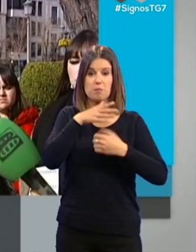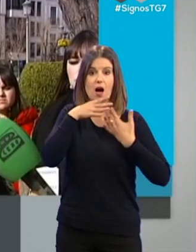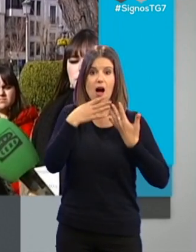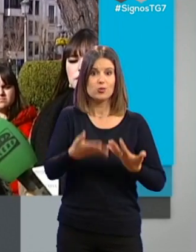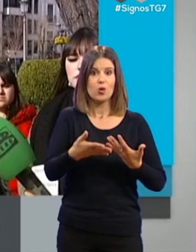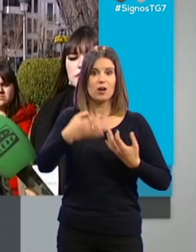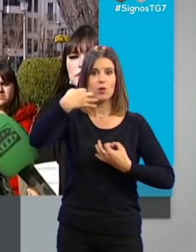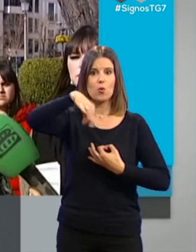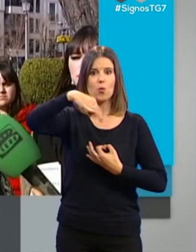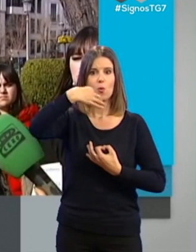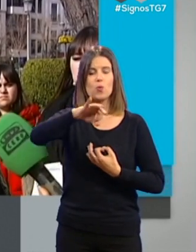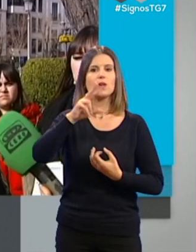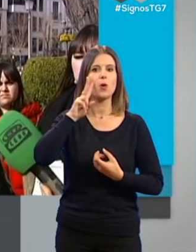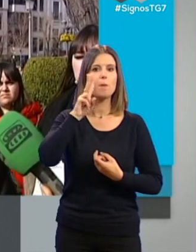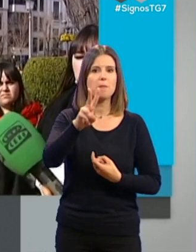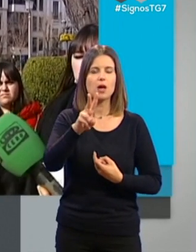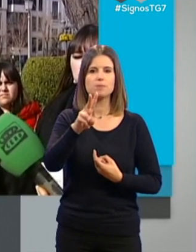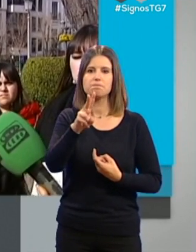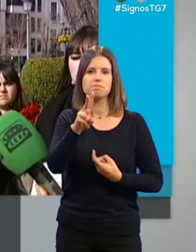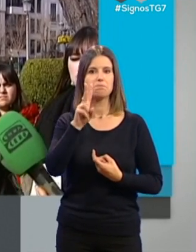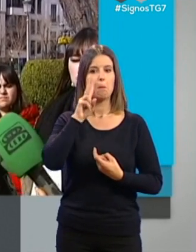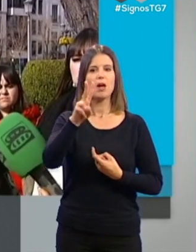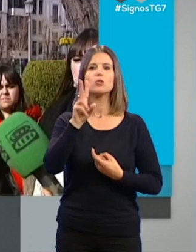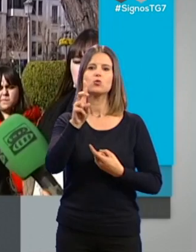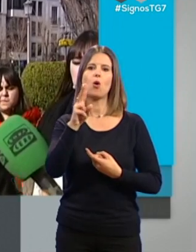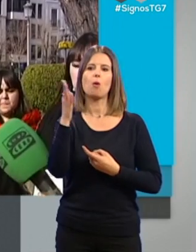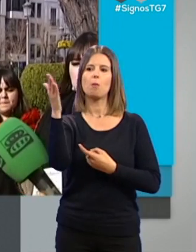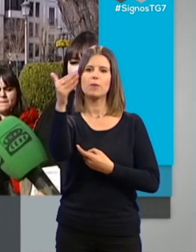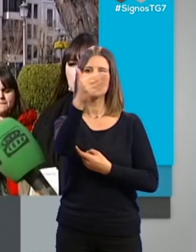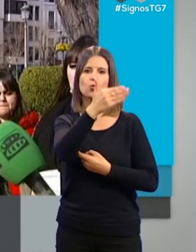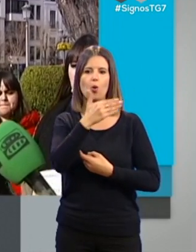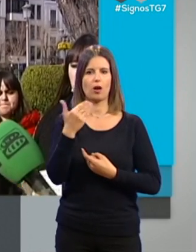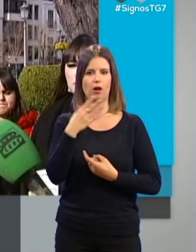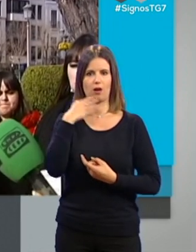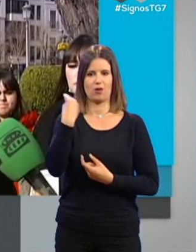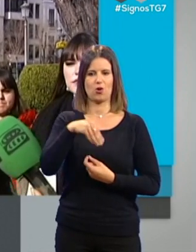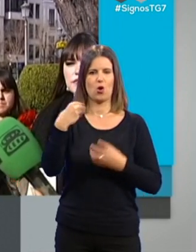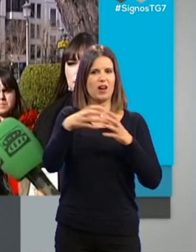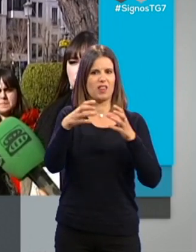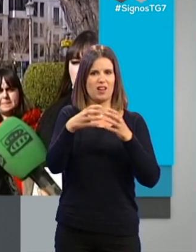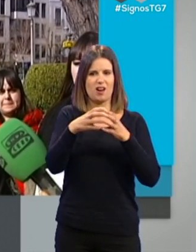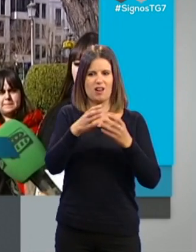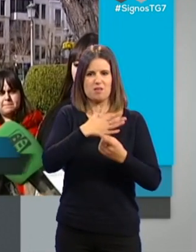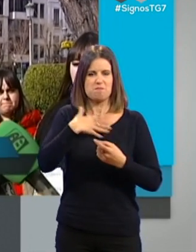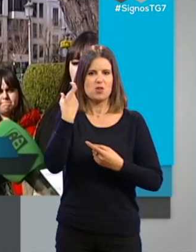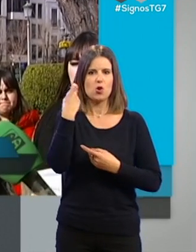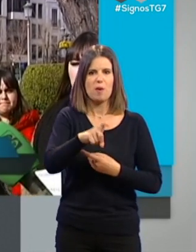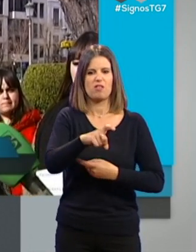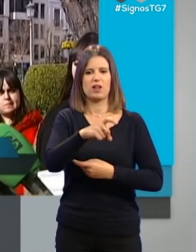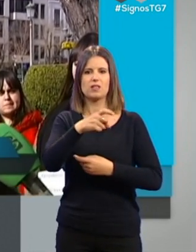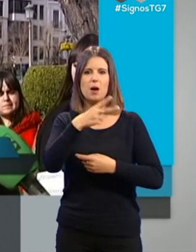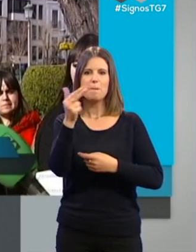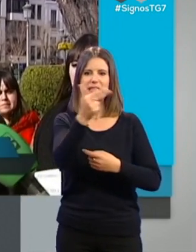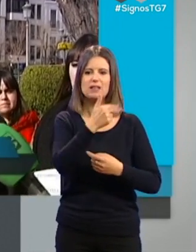lo único que vemos que ha dado es un blanqueo y los jóvenes de Granada no estamos para blanqueo, que nos pinten los